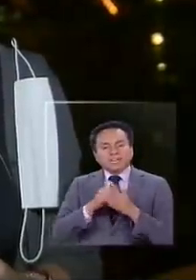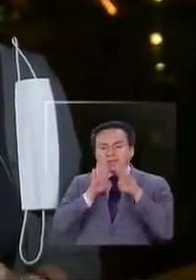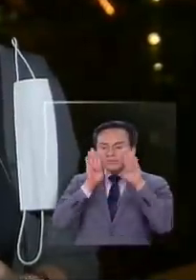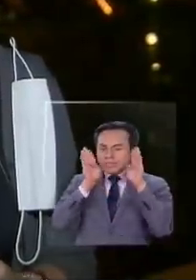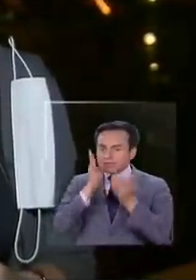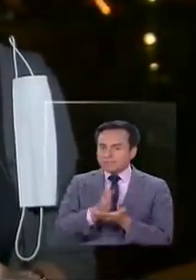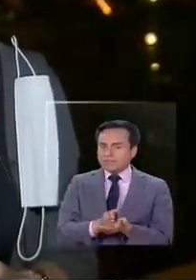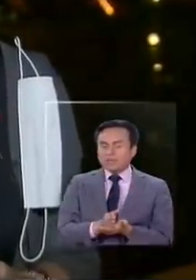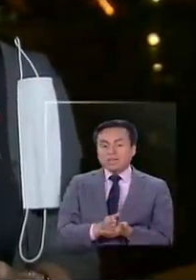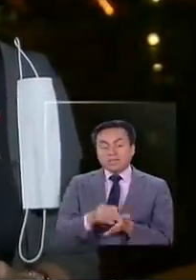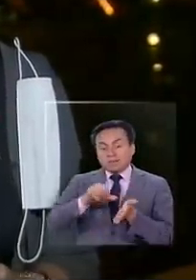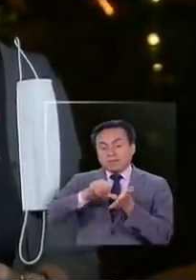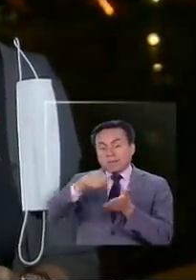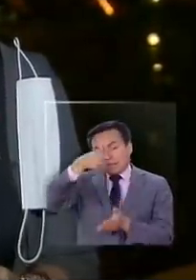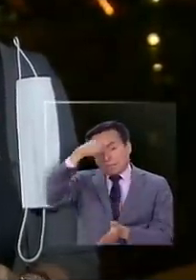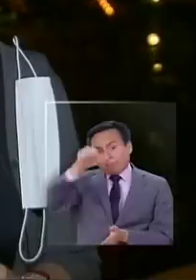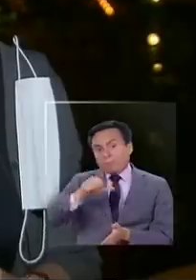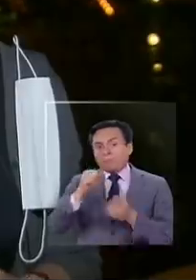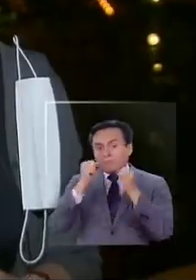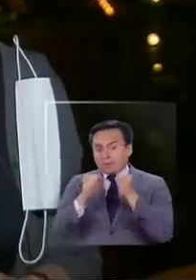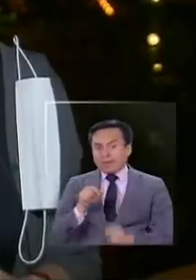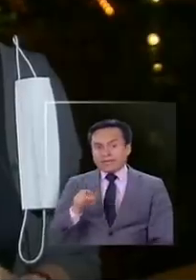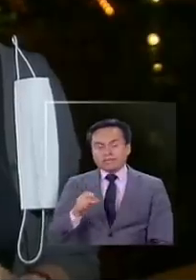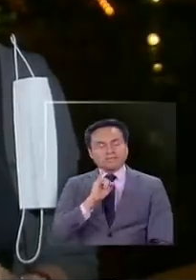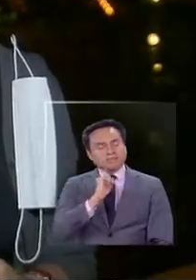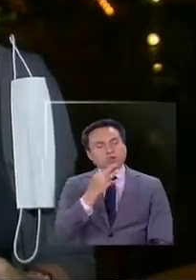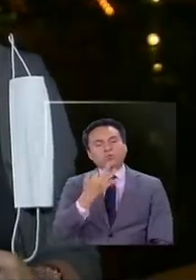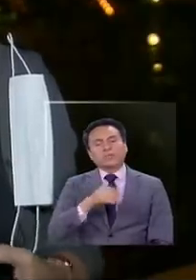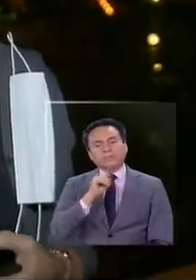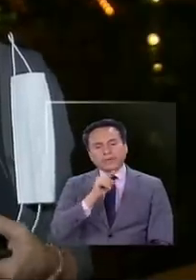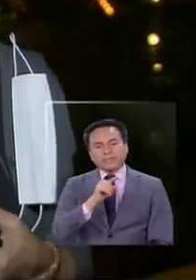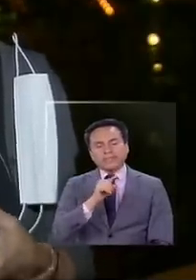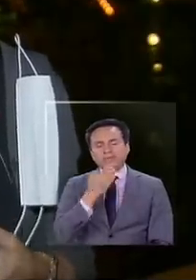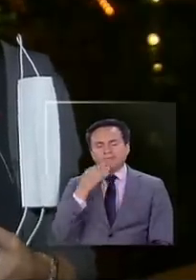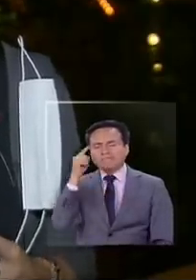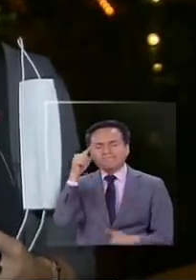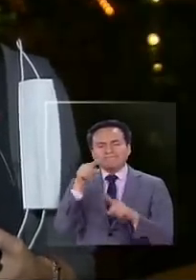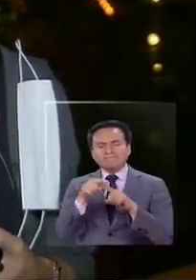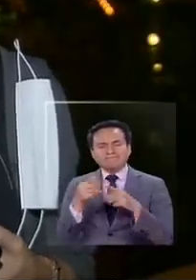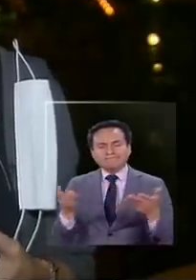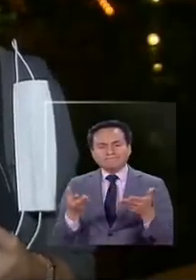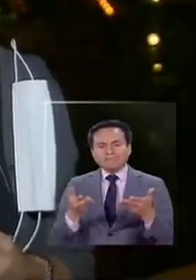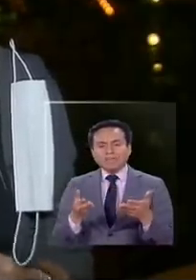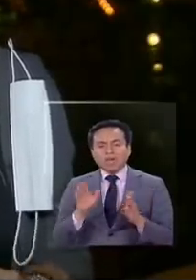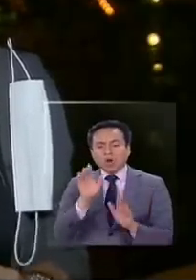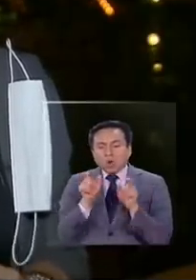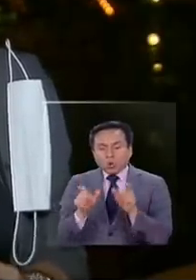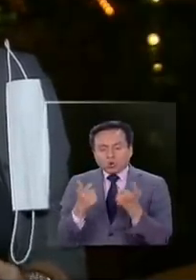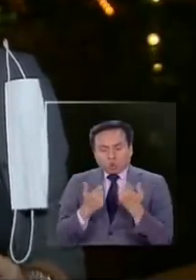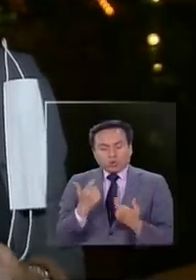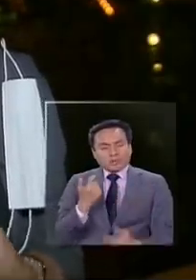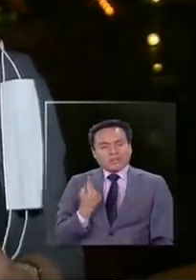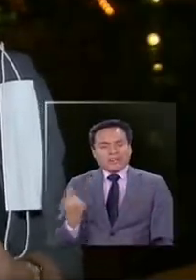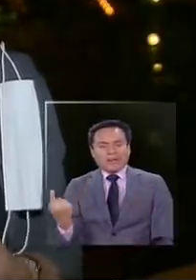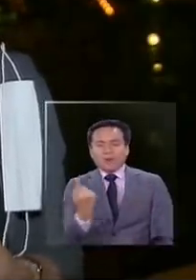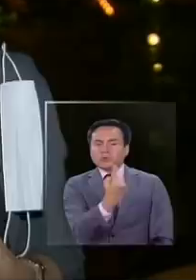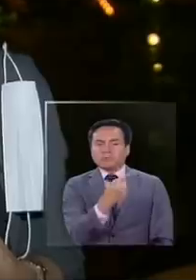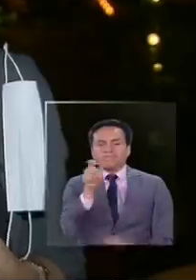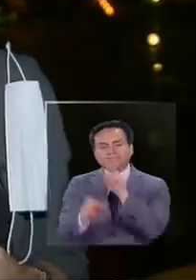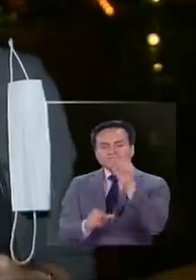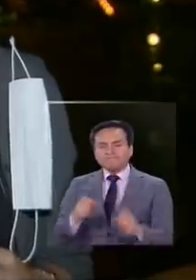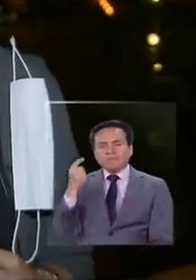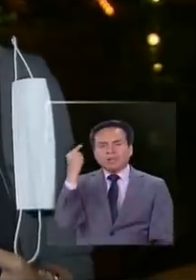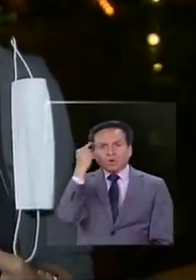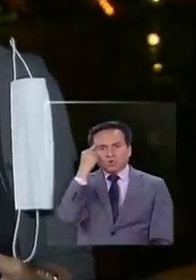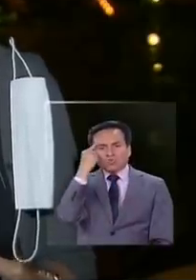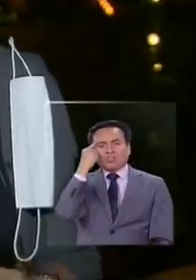a pena. sí, justamente. Y a lo que apunta esto es al autocontrol también. A que cada persona tenga